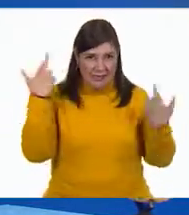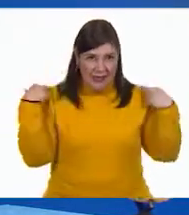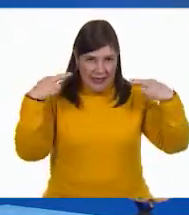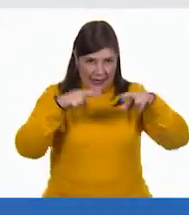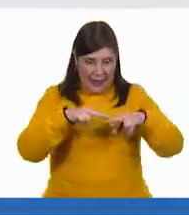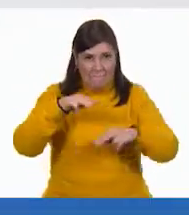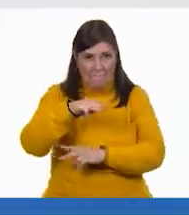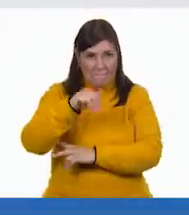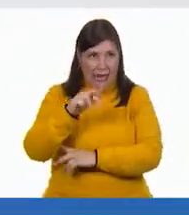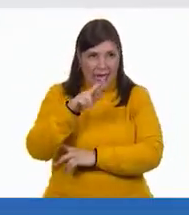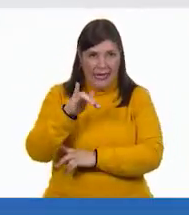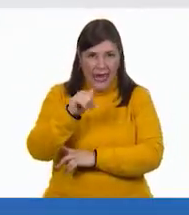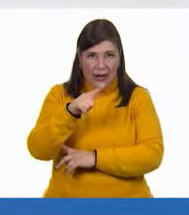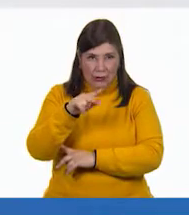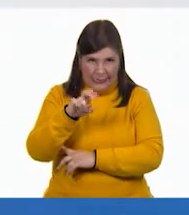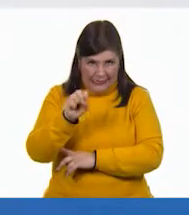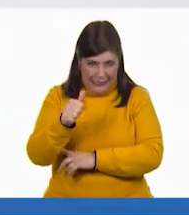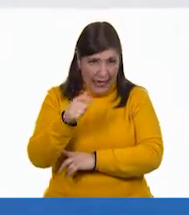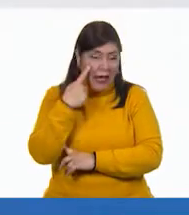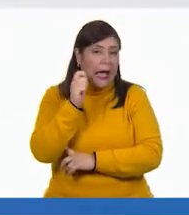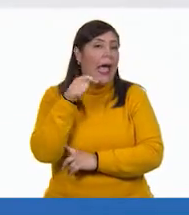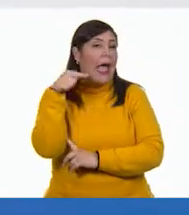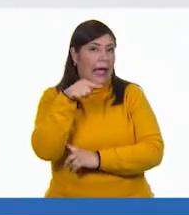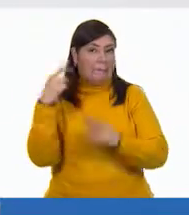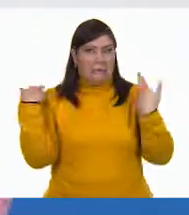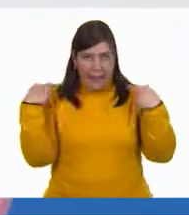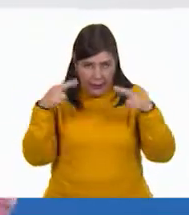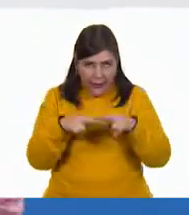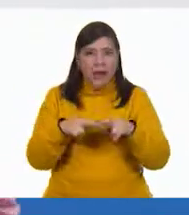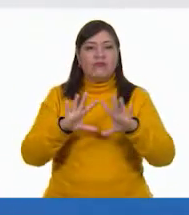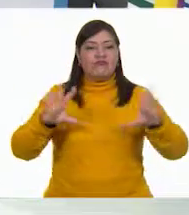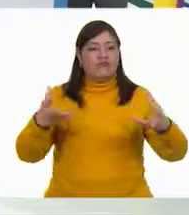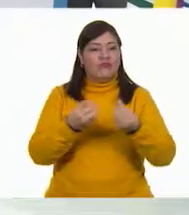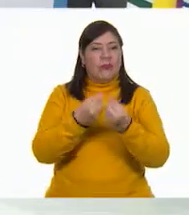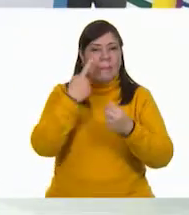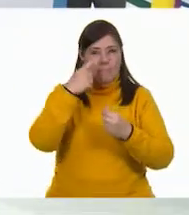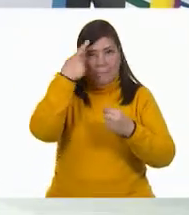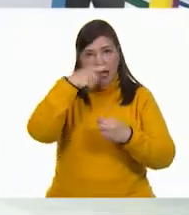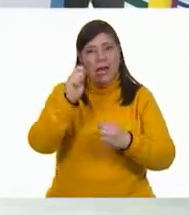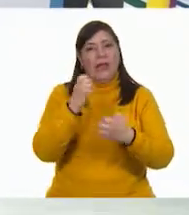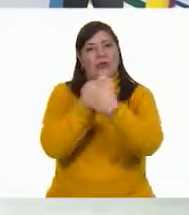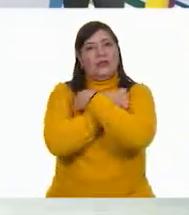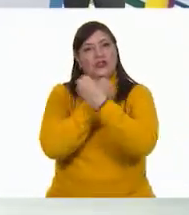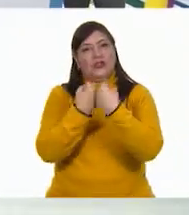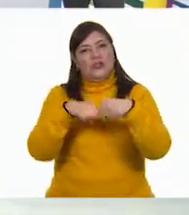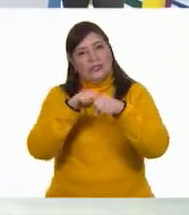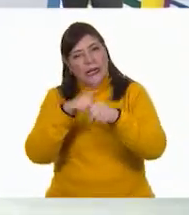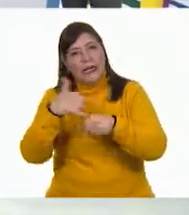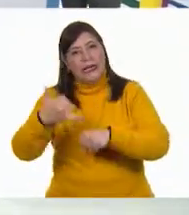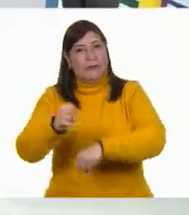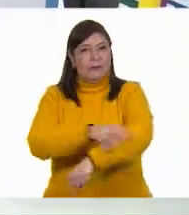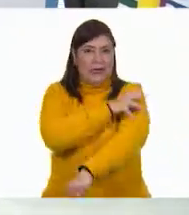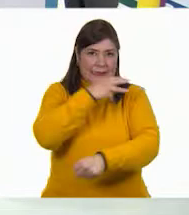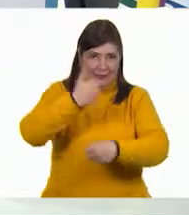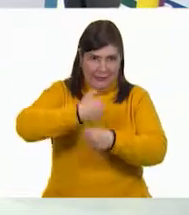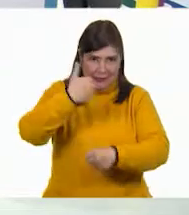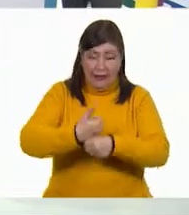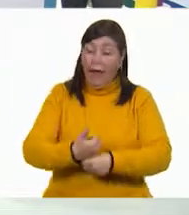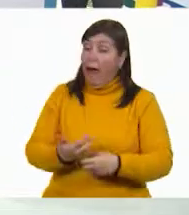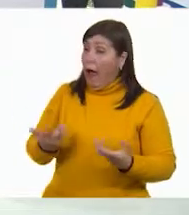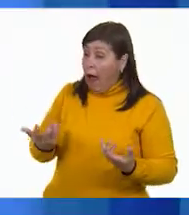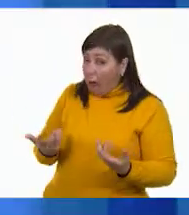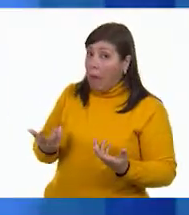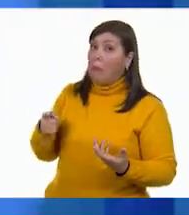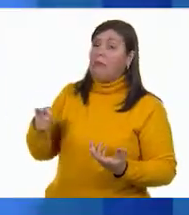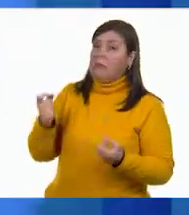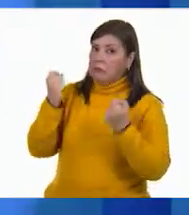María Luisa Cruz. Ella va a ser parte de esta bonita familia de educación socioemocional de sexto grado. ¡Ay, pues esta sí que es